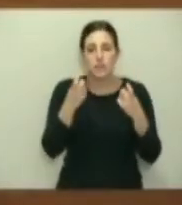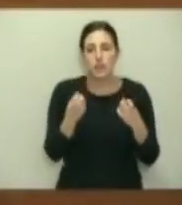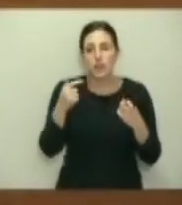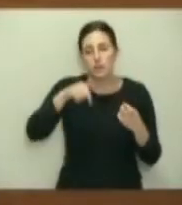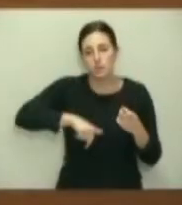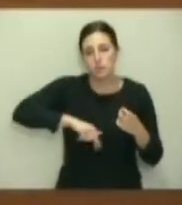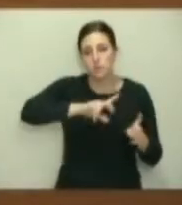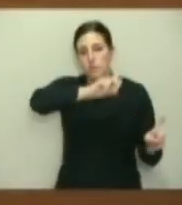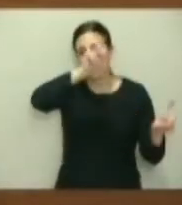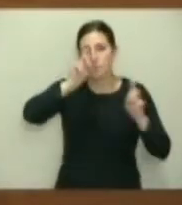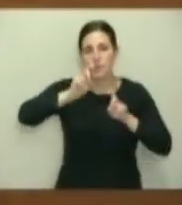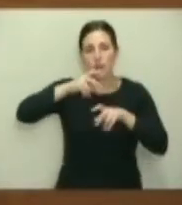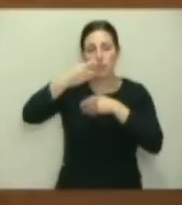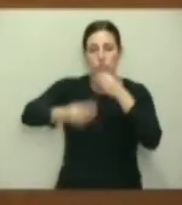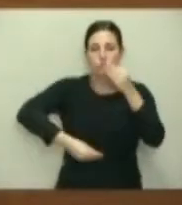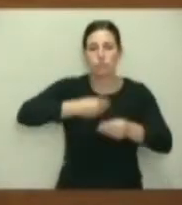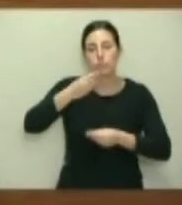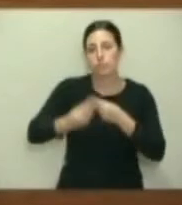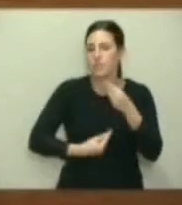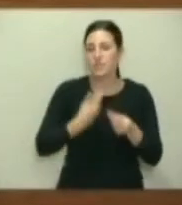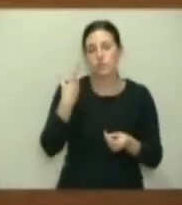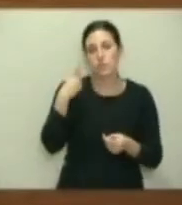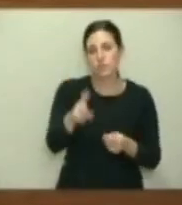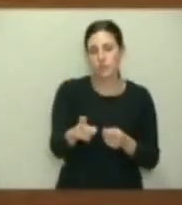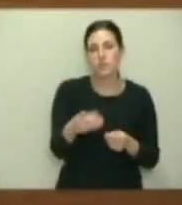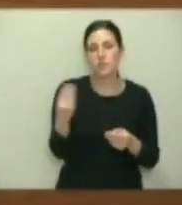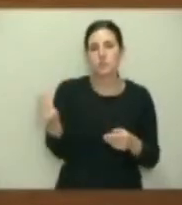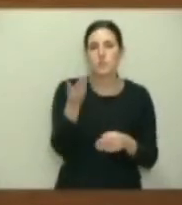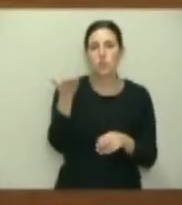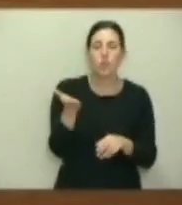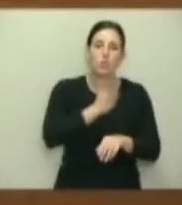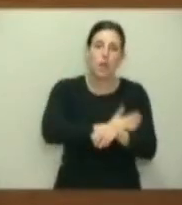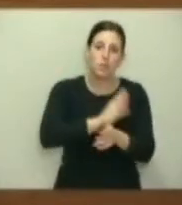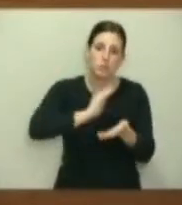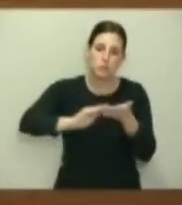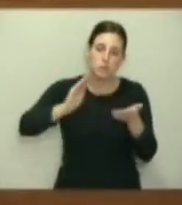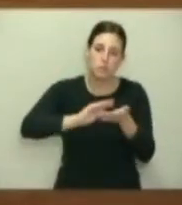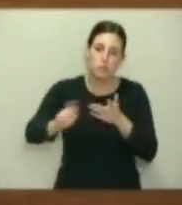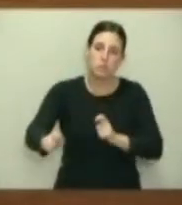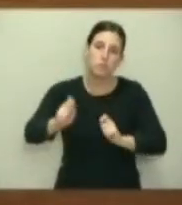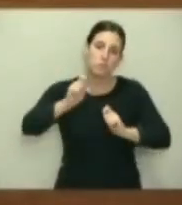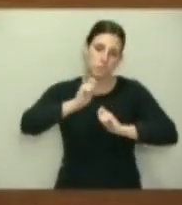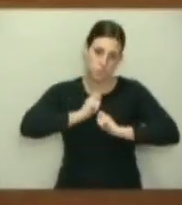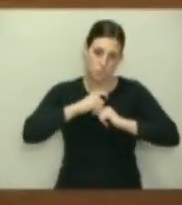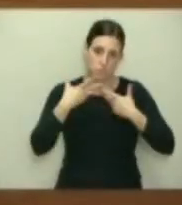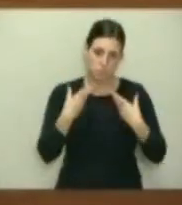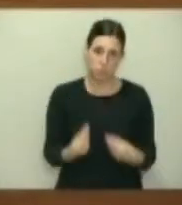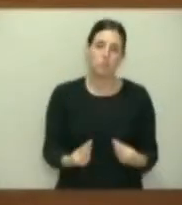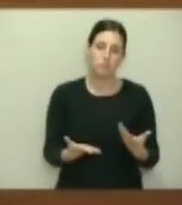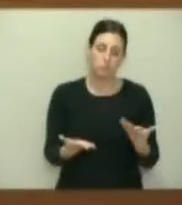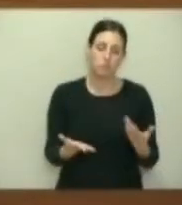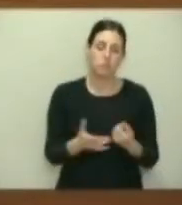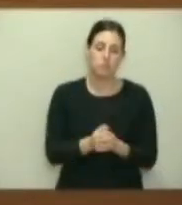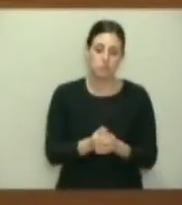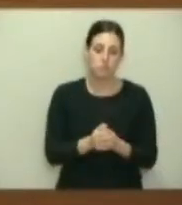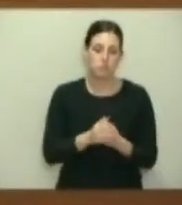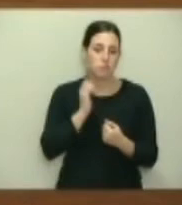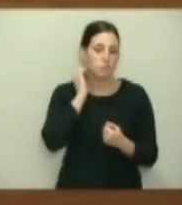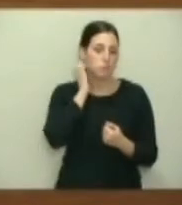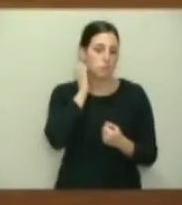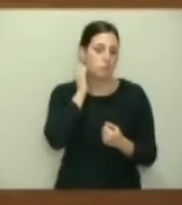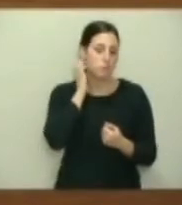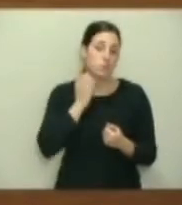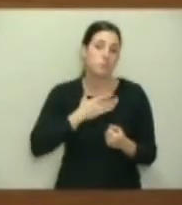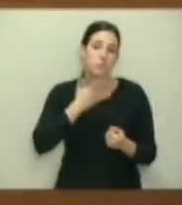utilizar una mecánica parlamentaria para pincharles a que actúen.